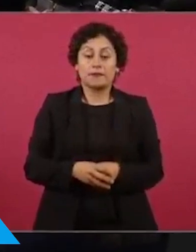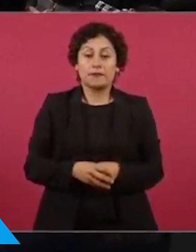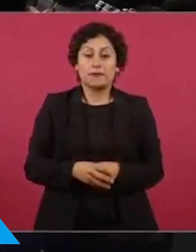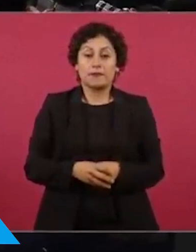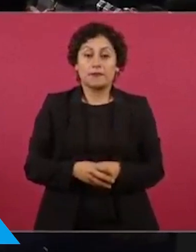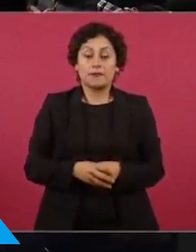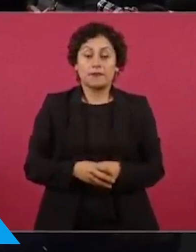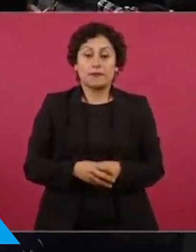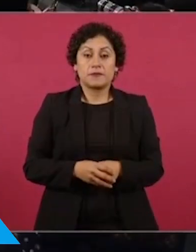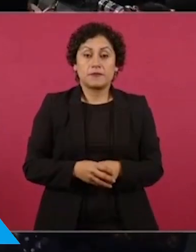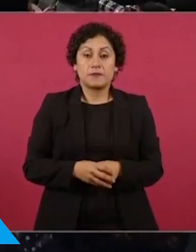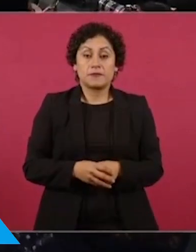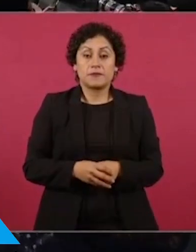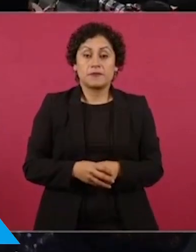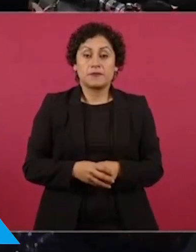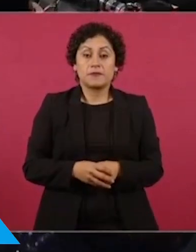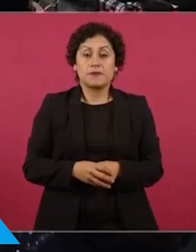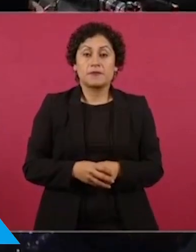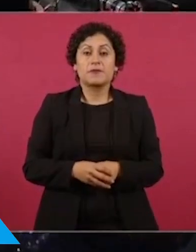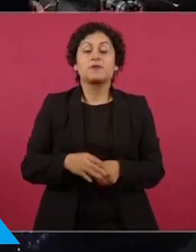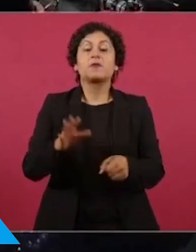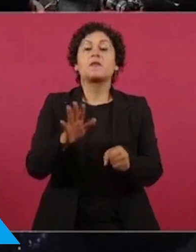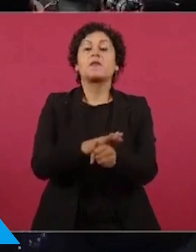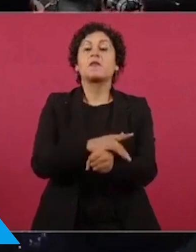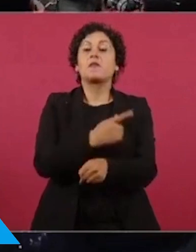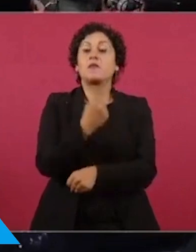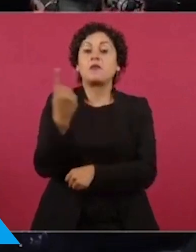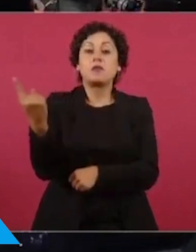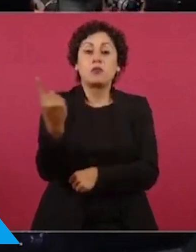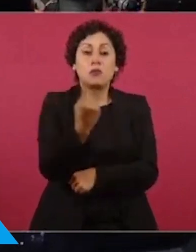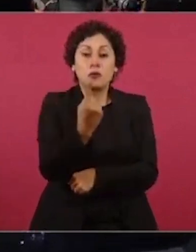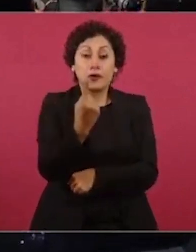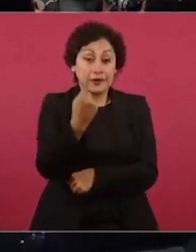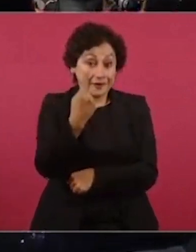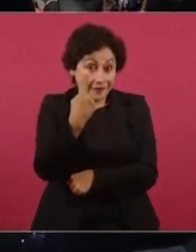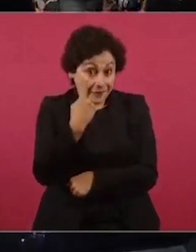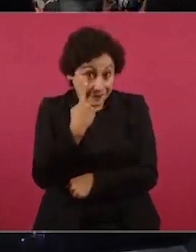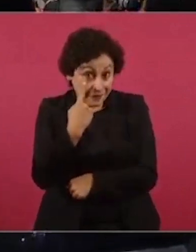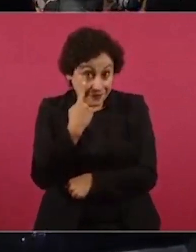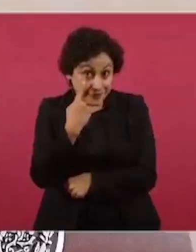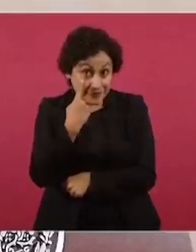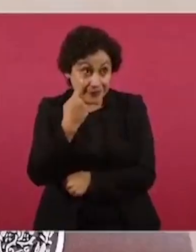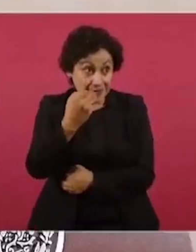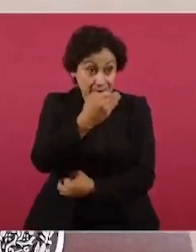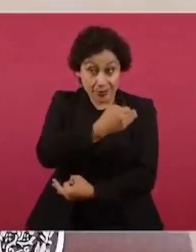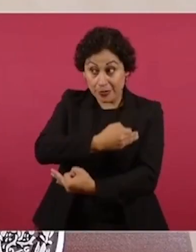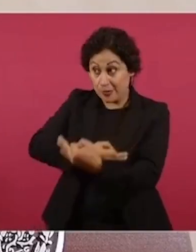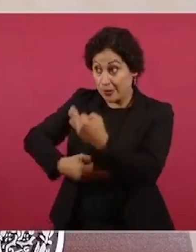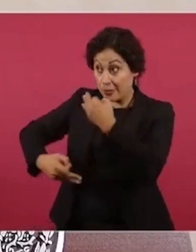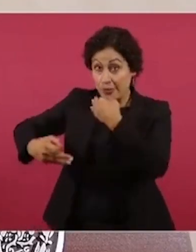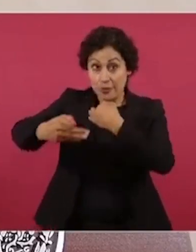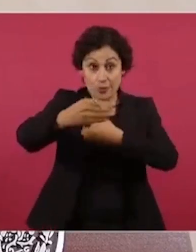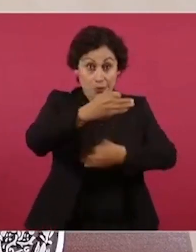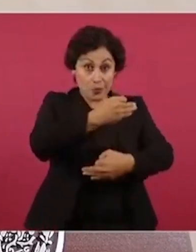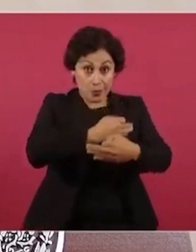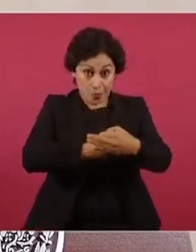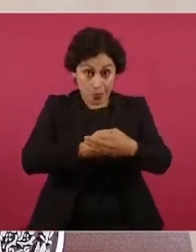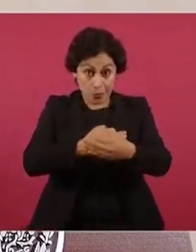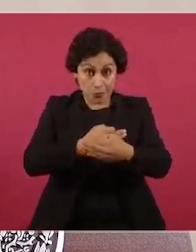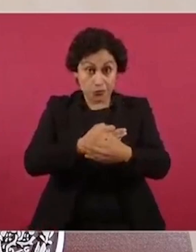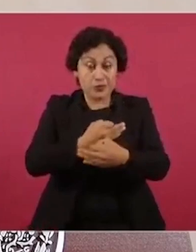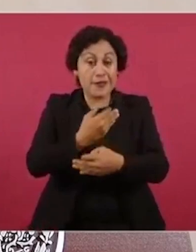porque por el bien de todos, primero los pobres